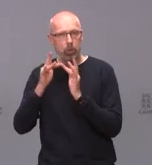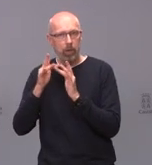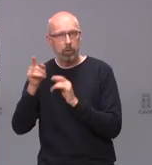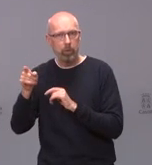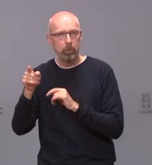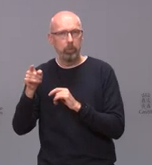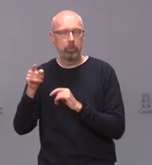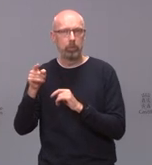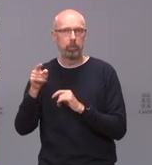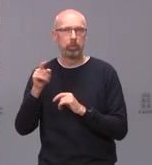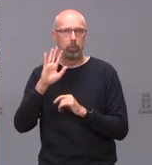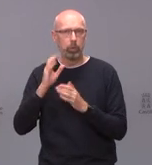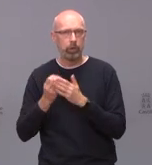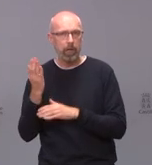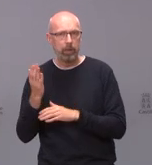Alcántara ¿estás ahí? buenos días